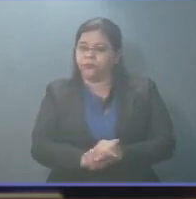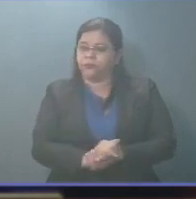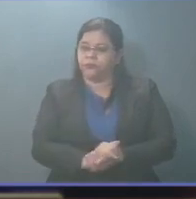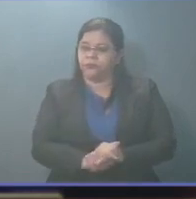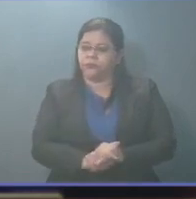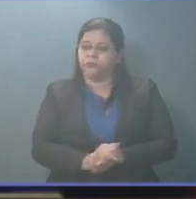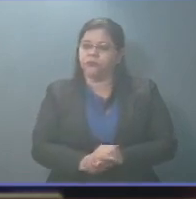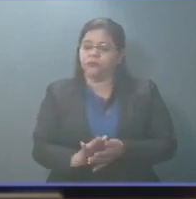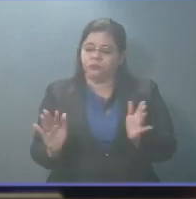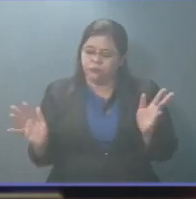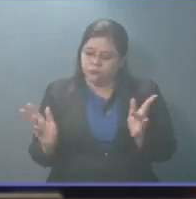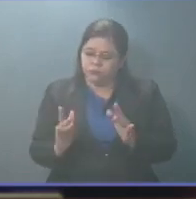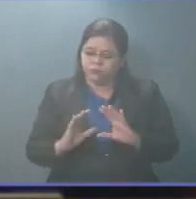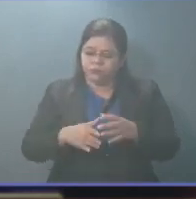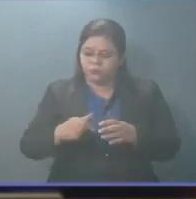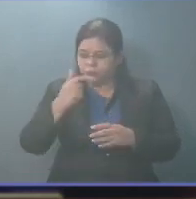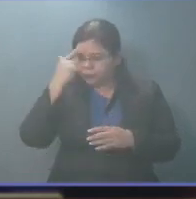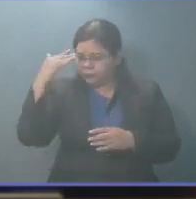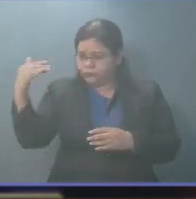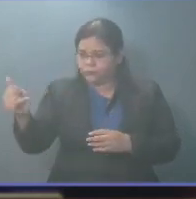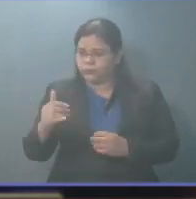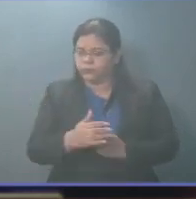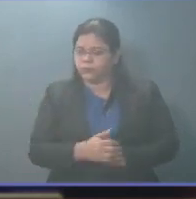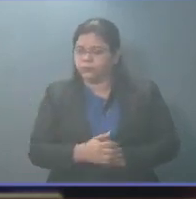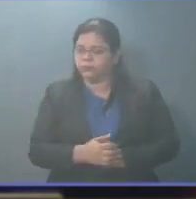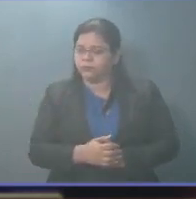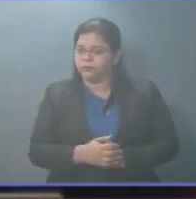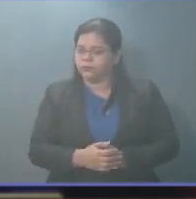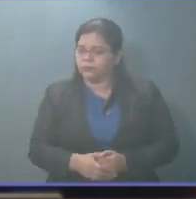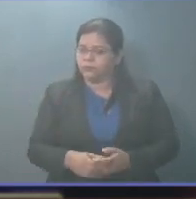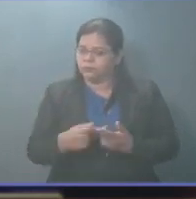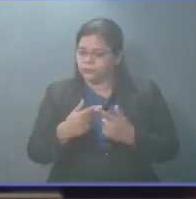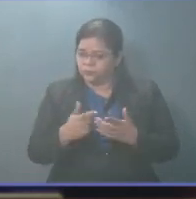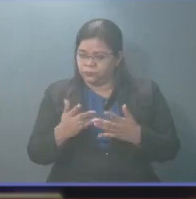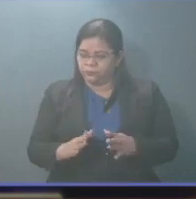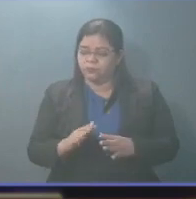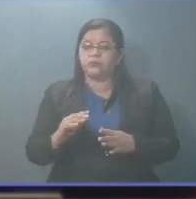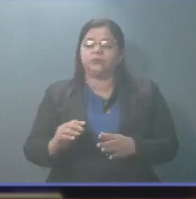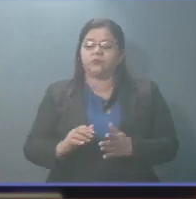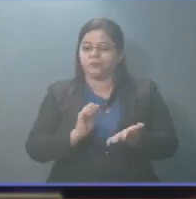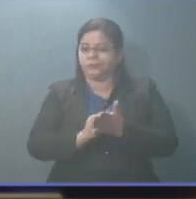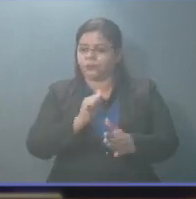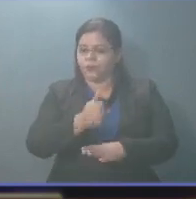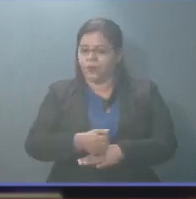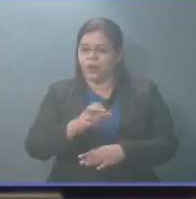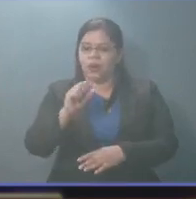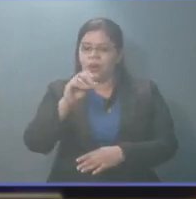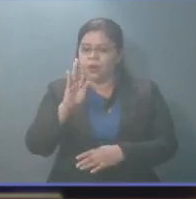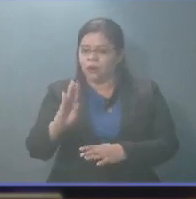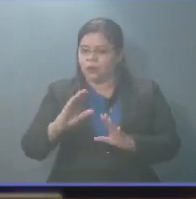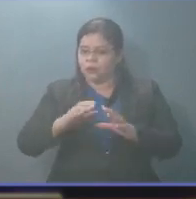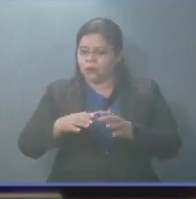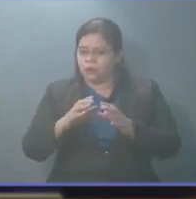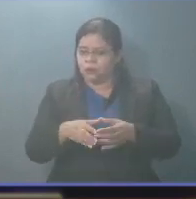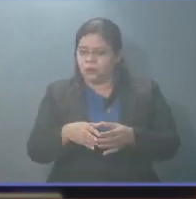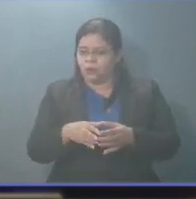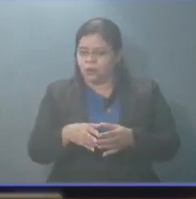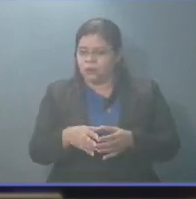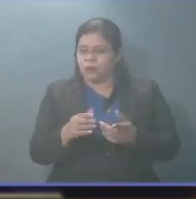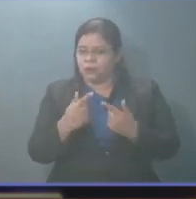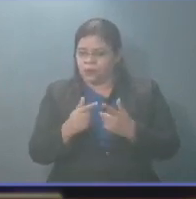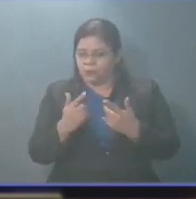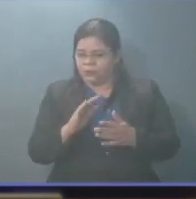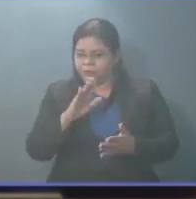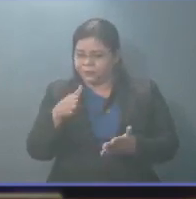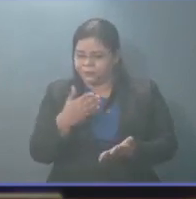las reuniones de la Comisión Política, la conformación de la subcomisión, que estudió los atestados,